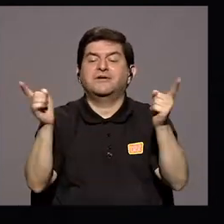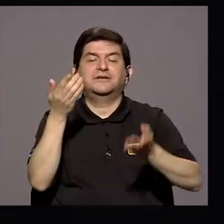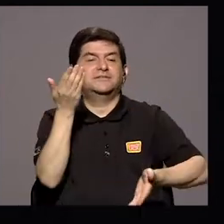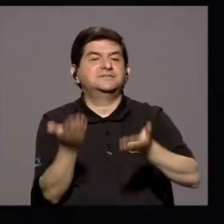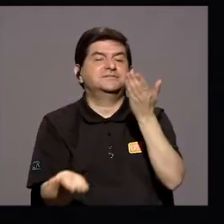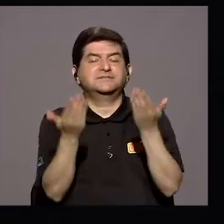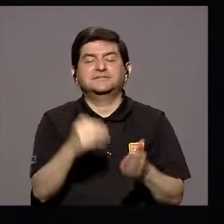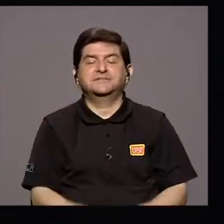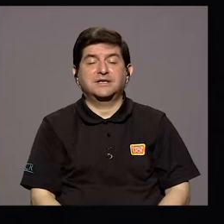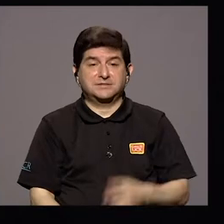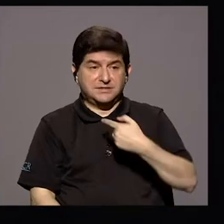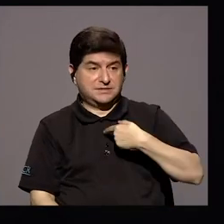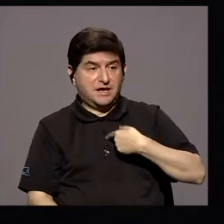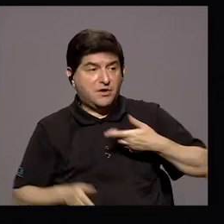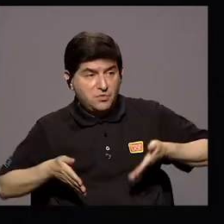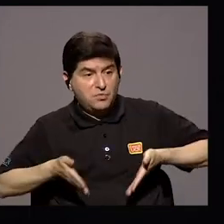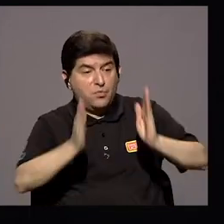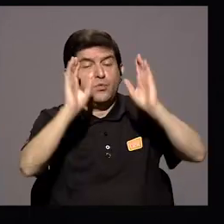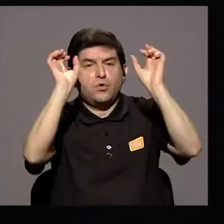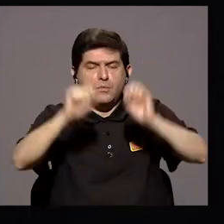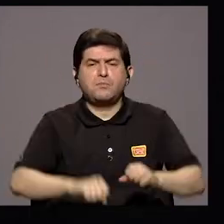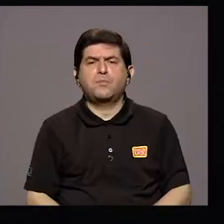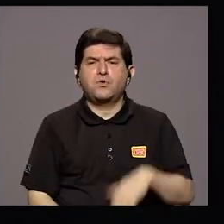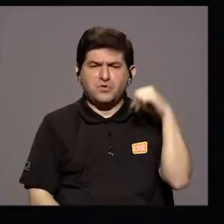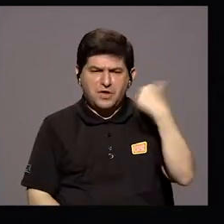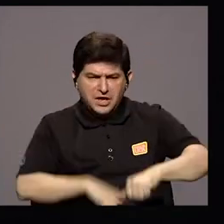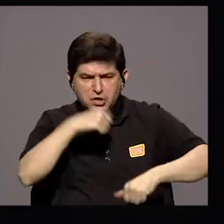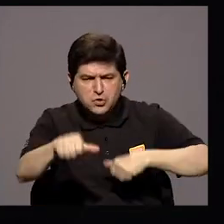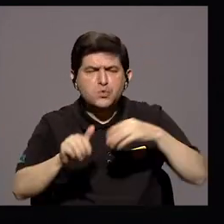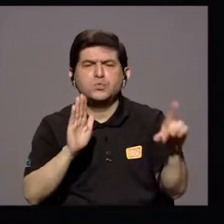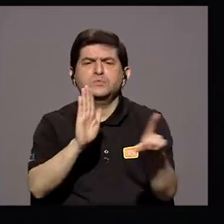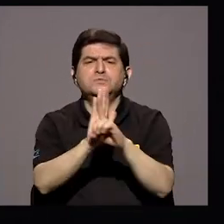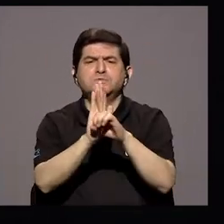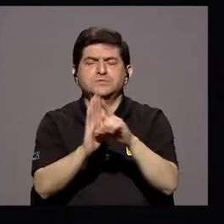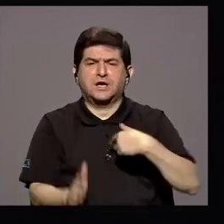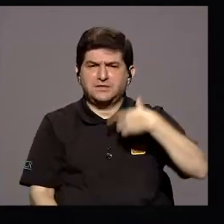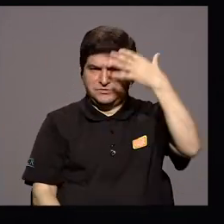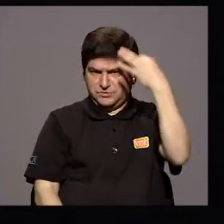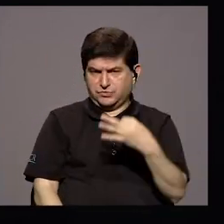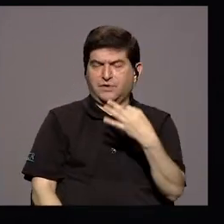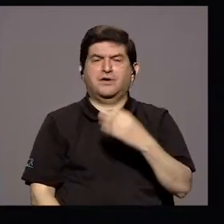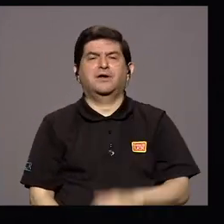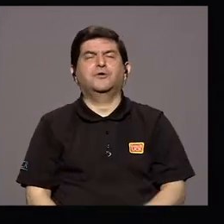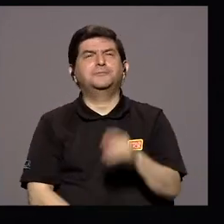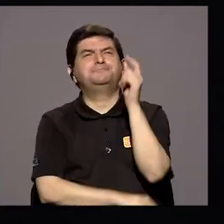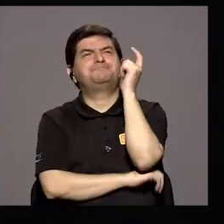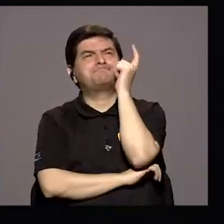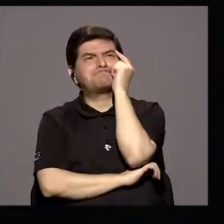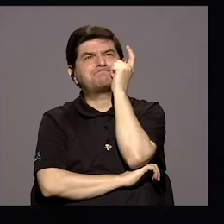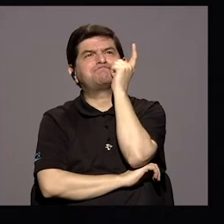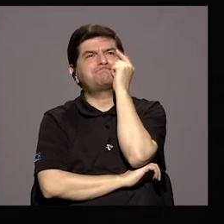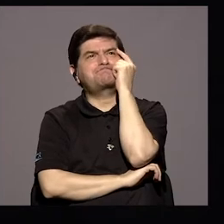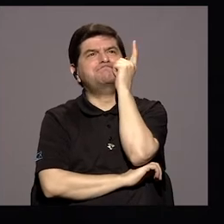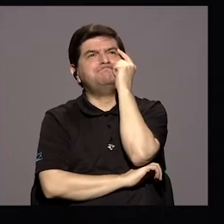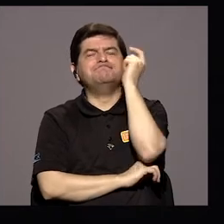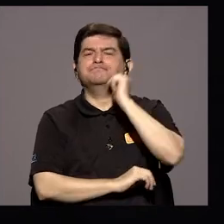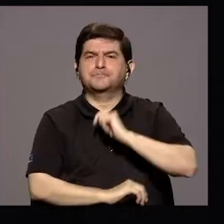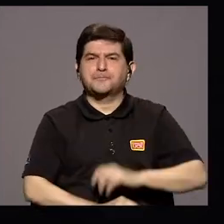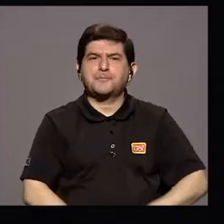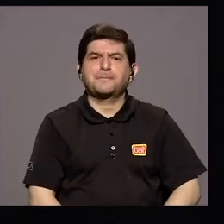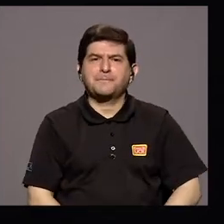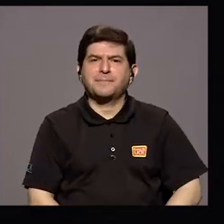pronto a las de estar en la calle Para poder reivindicar derechos Entonces yo creo que estamos llamados a pensar Qué